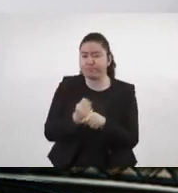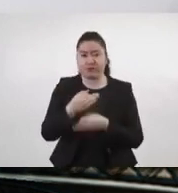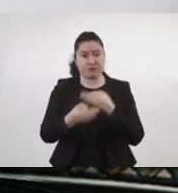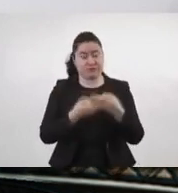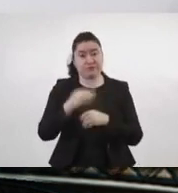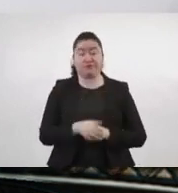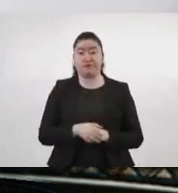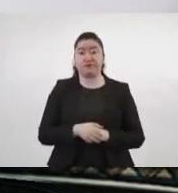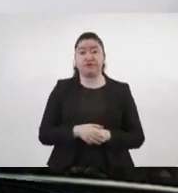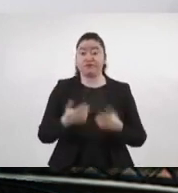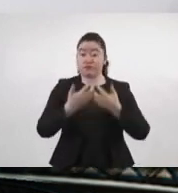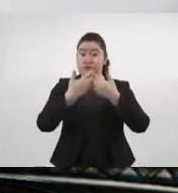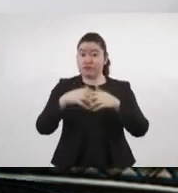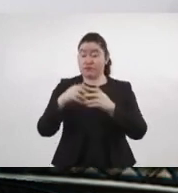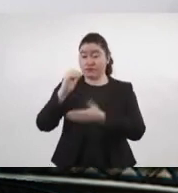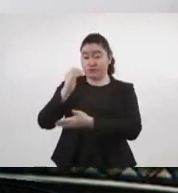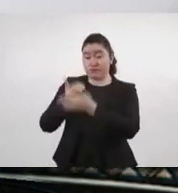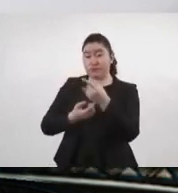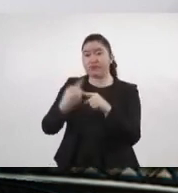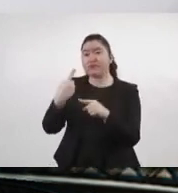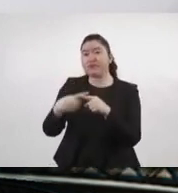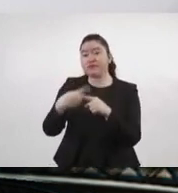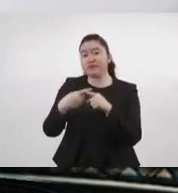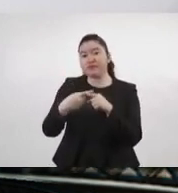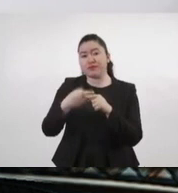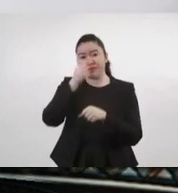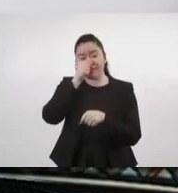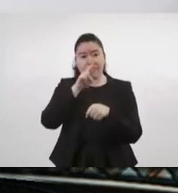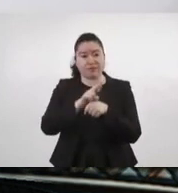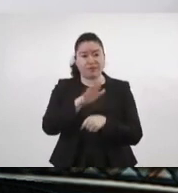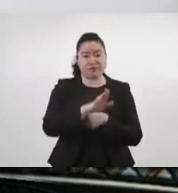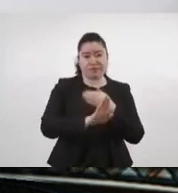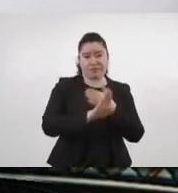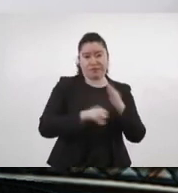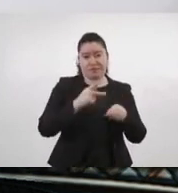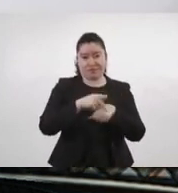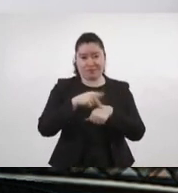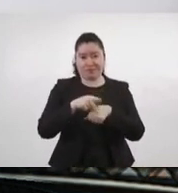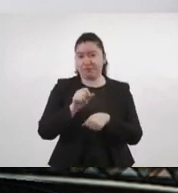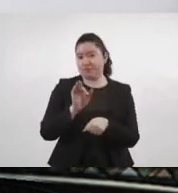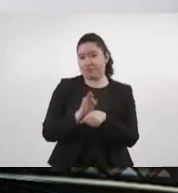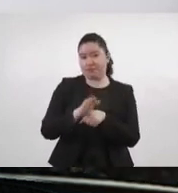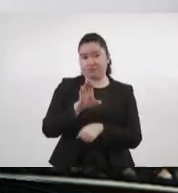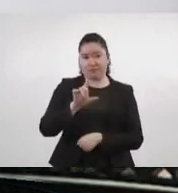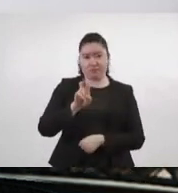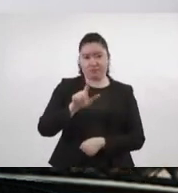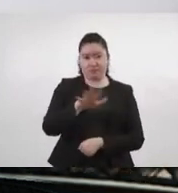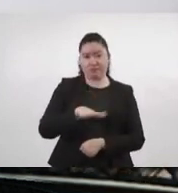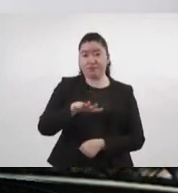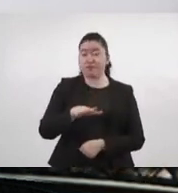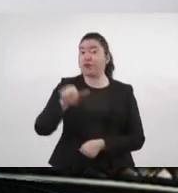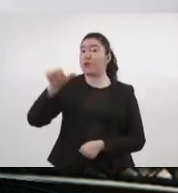recabando la información necesaria. La empresa será contratada por la Secretaría de Gestión Integral de